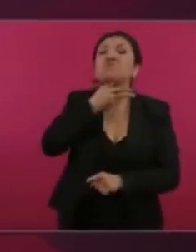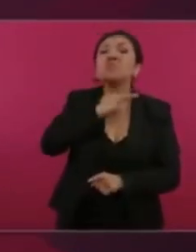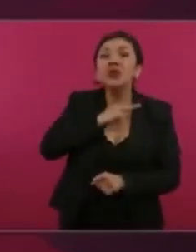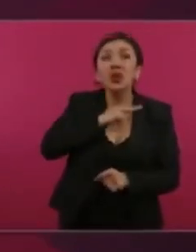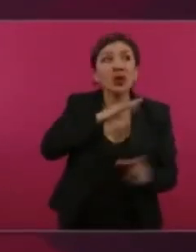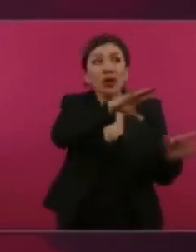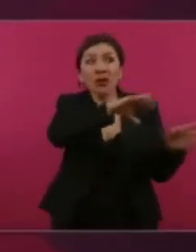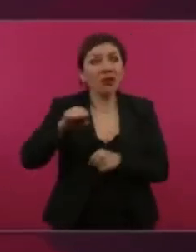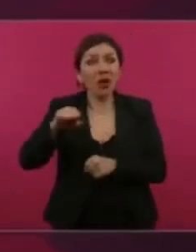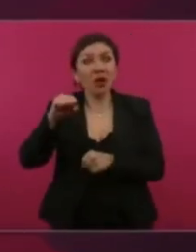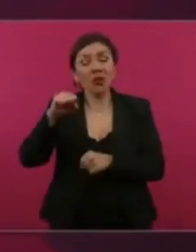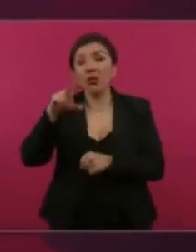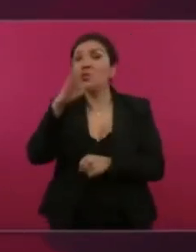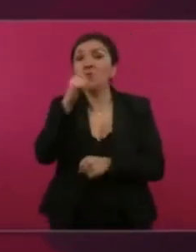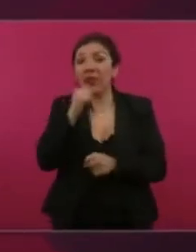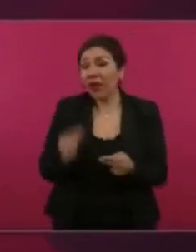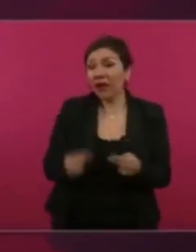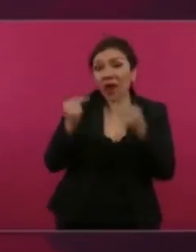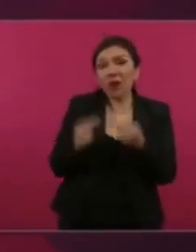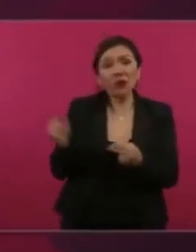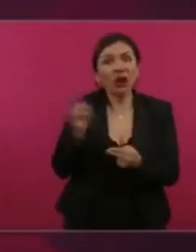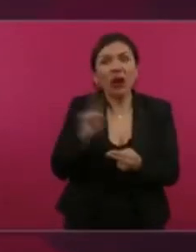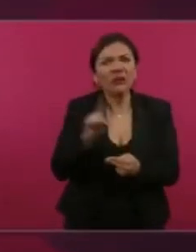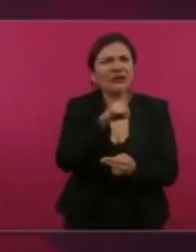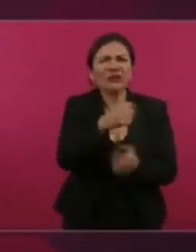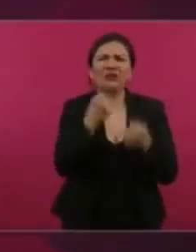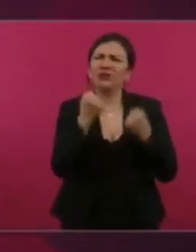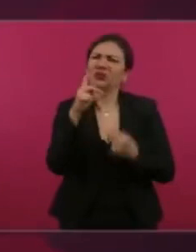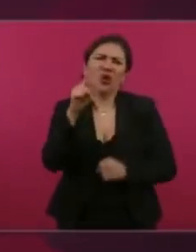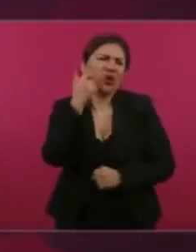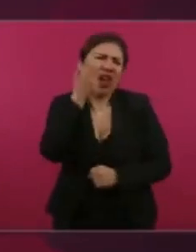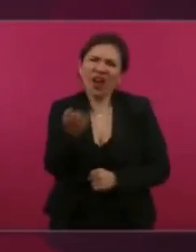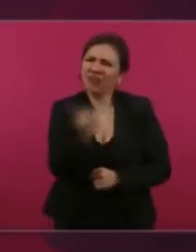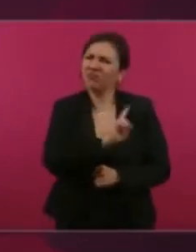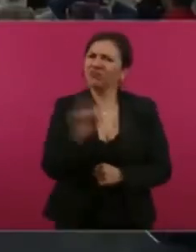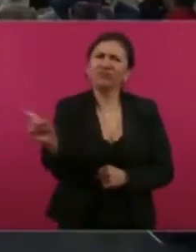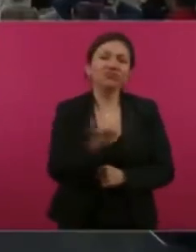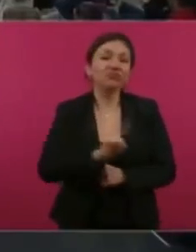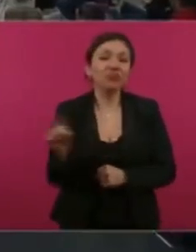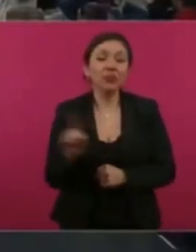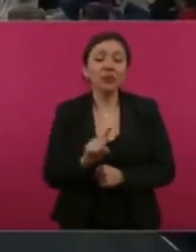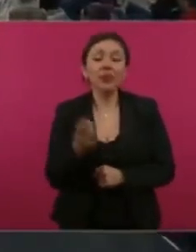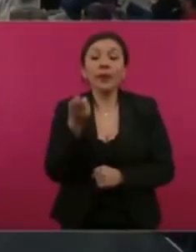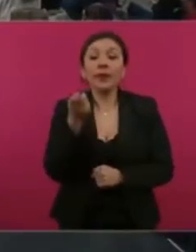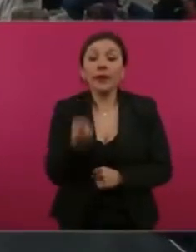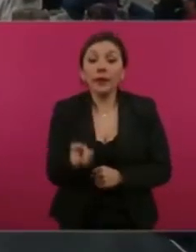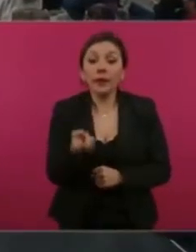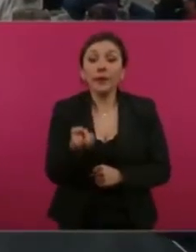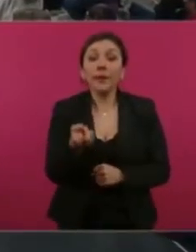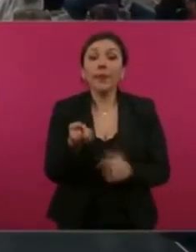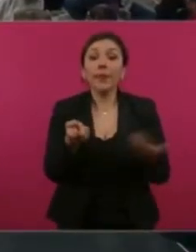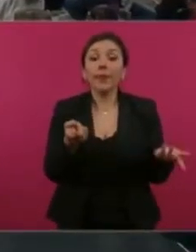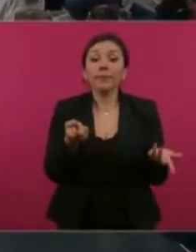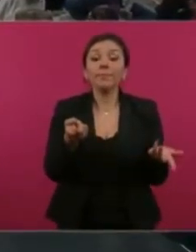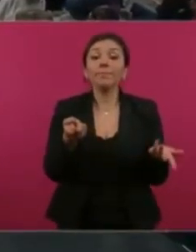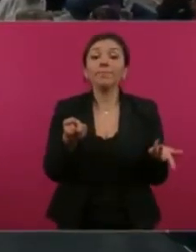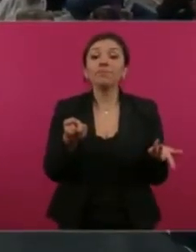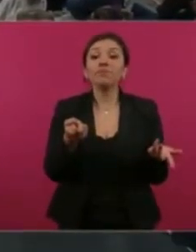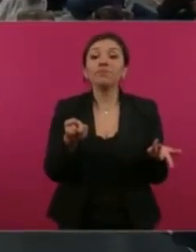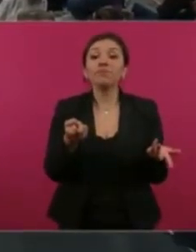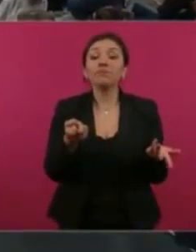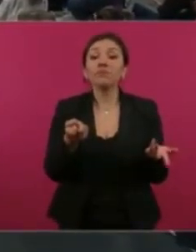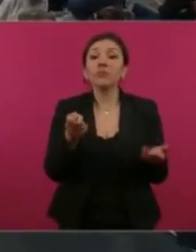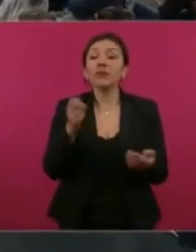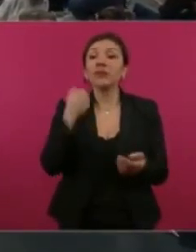que no dejaban que se